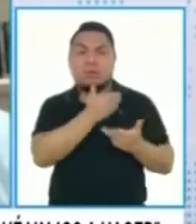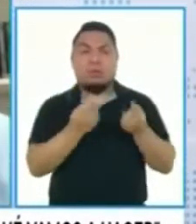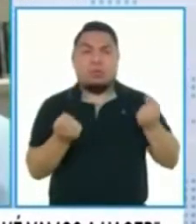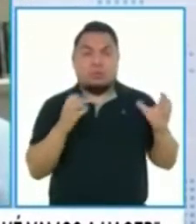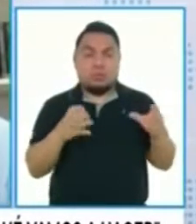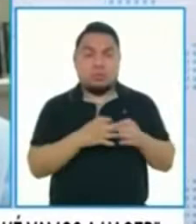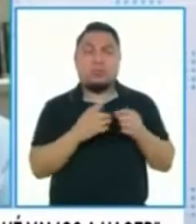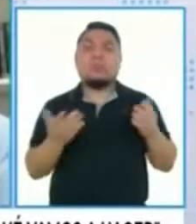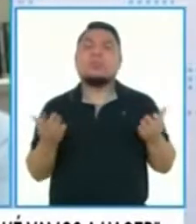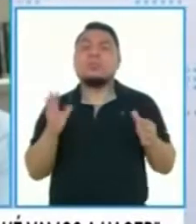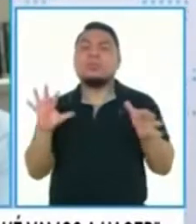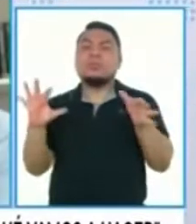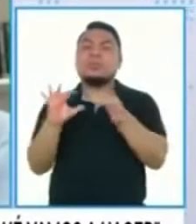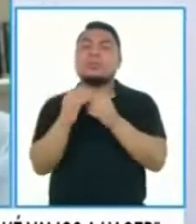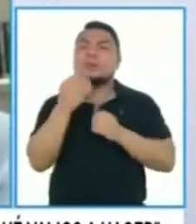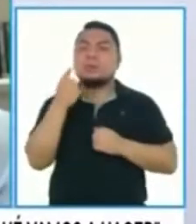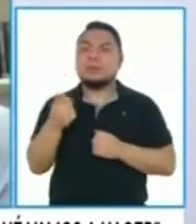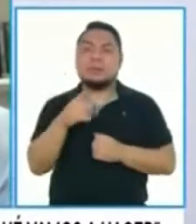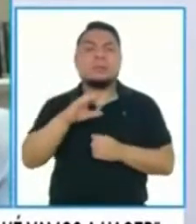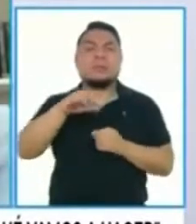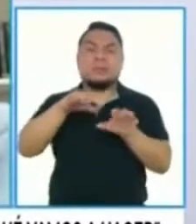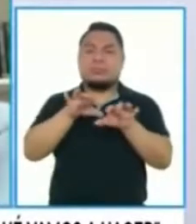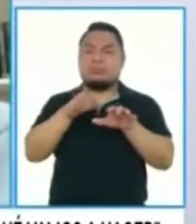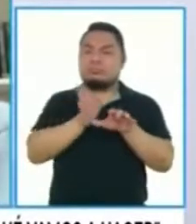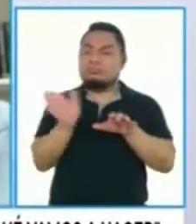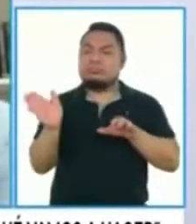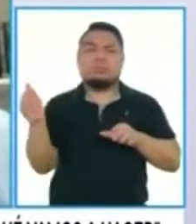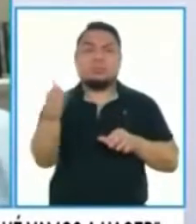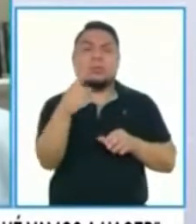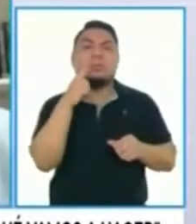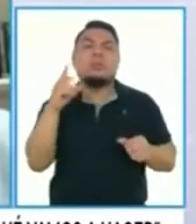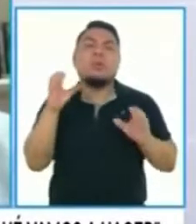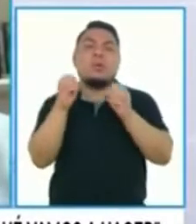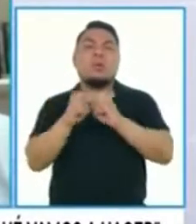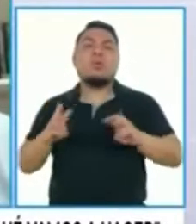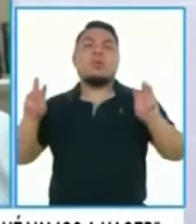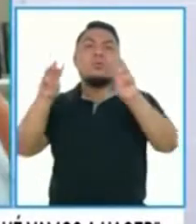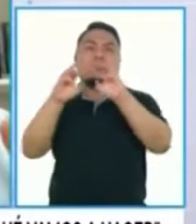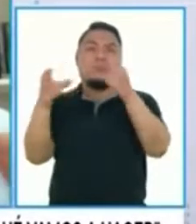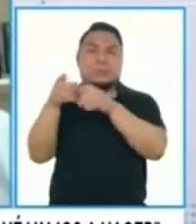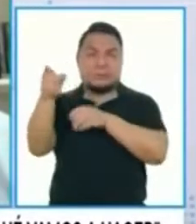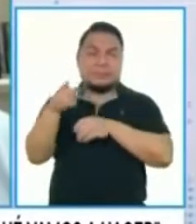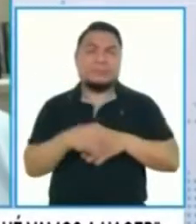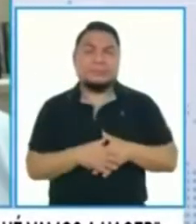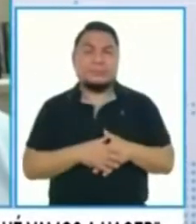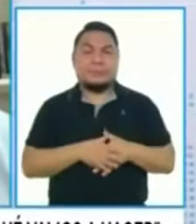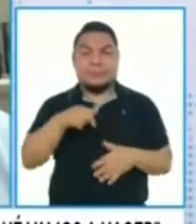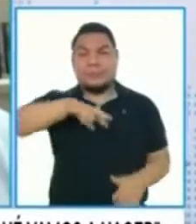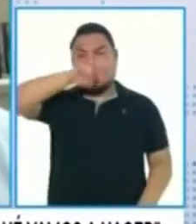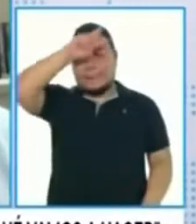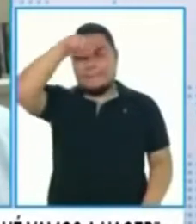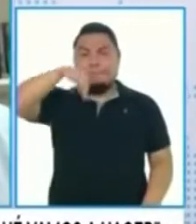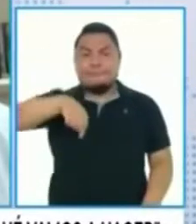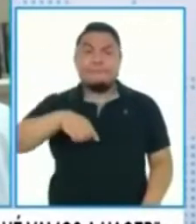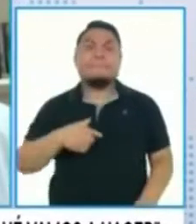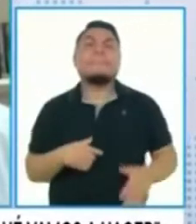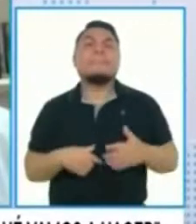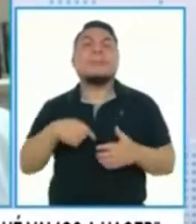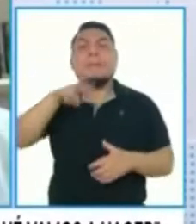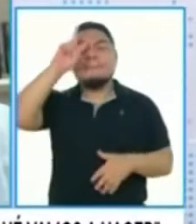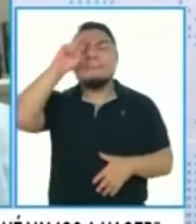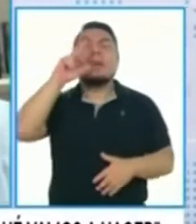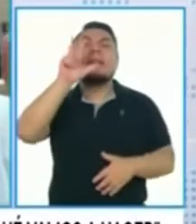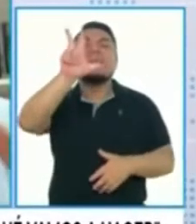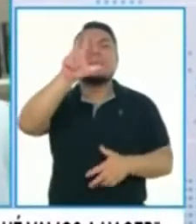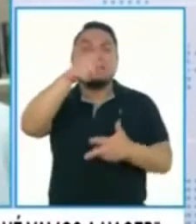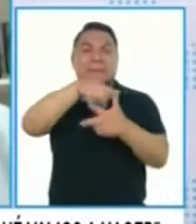gobierno a través de los sistemas multilaterales, como el de las Naciones Unidas. El Perú tocó las tres puertas.